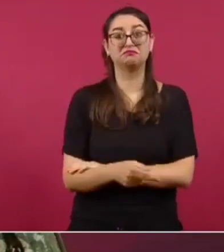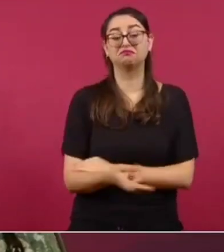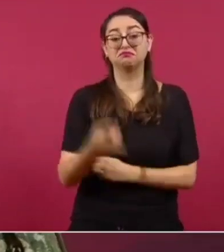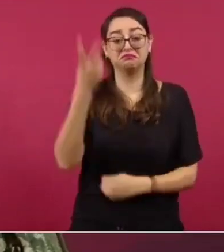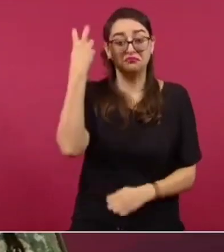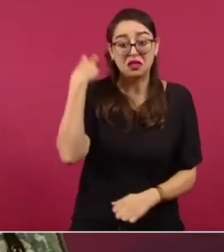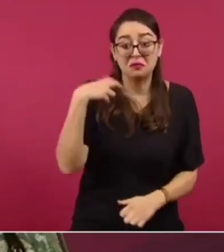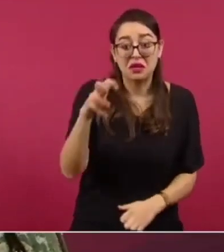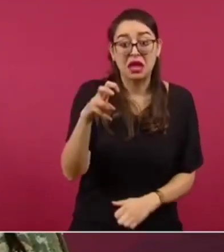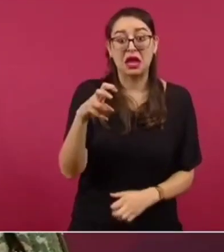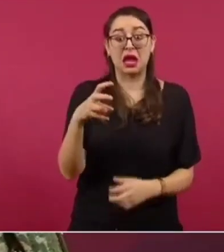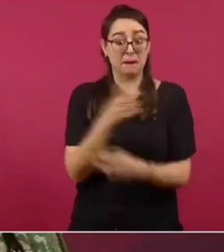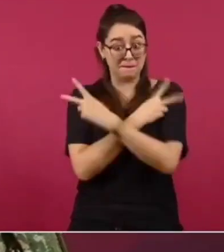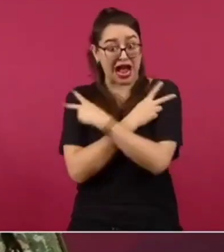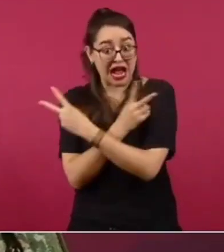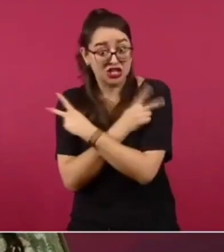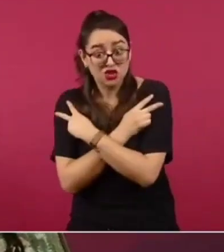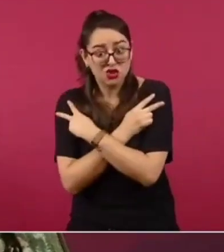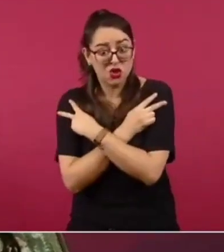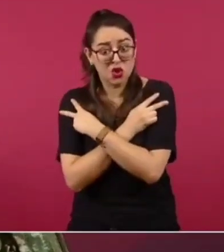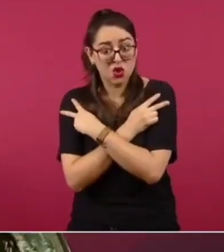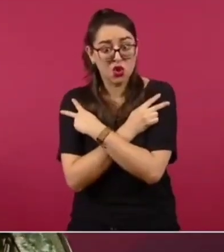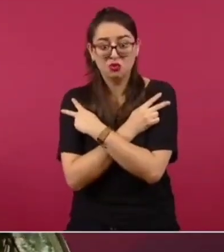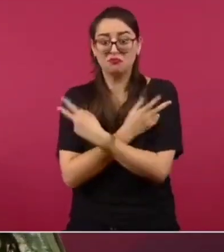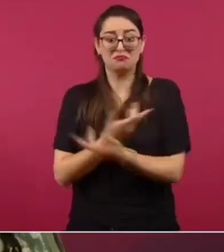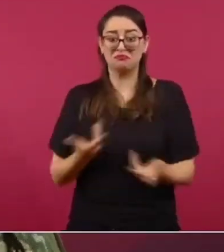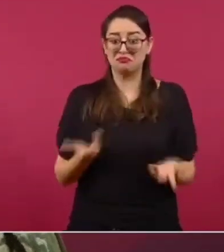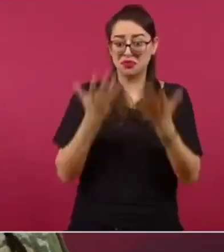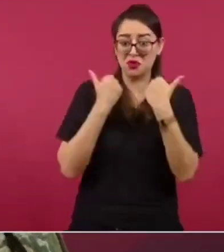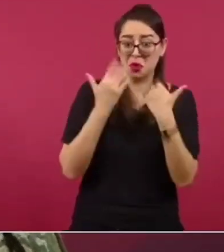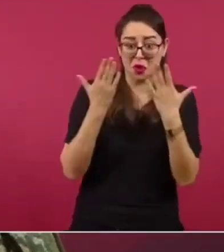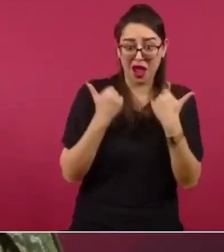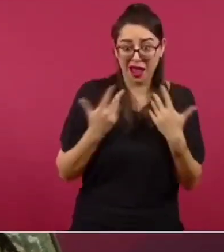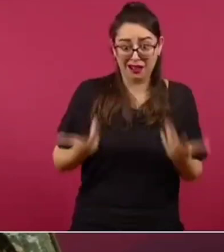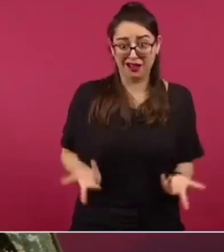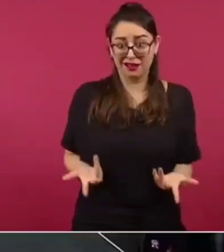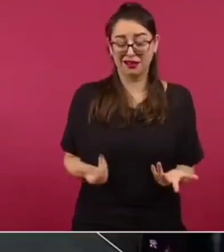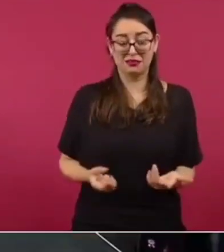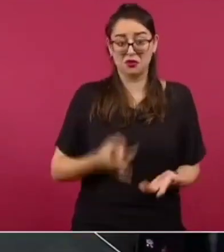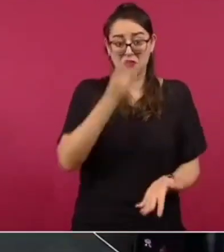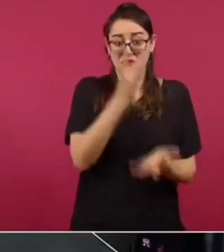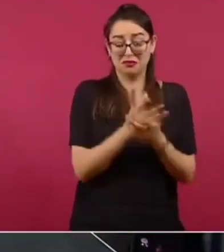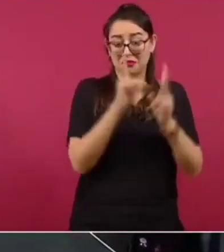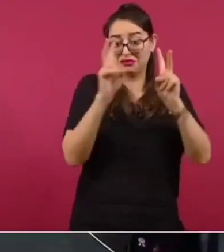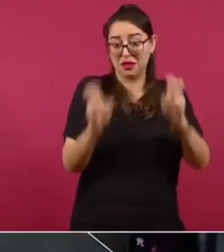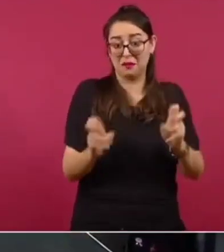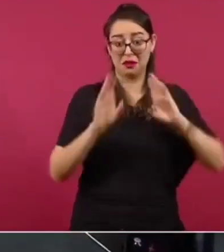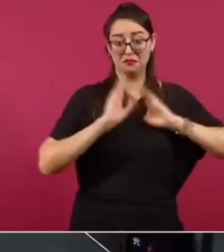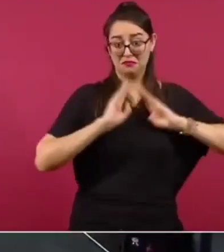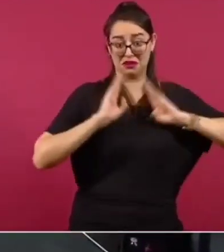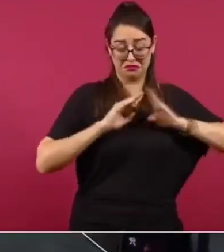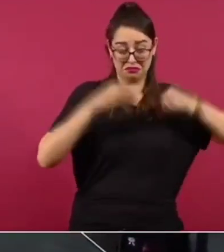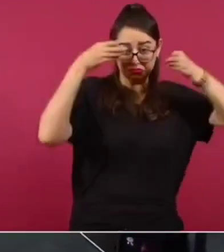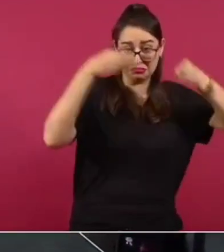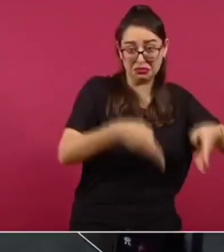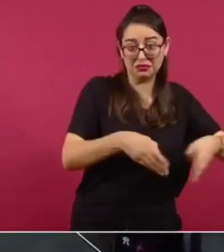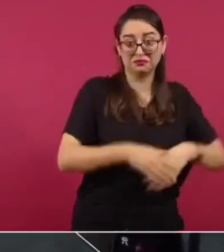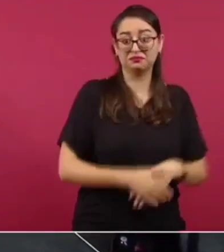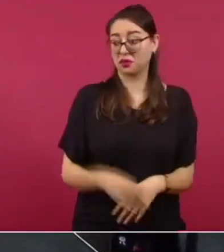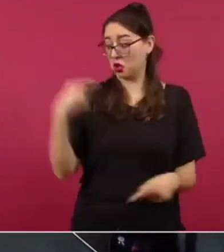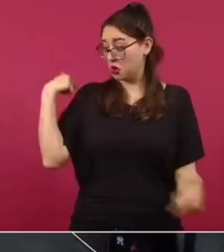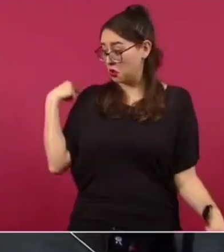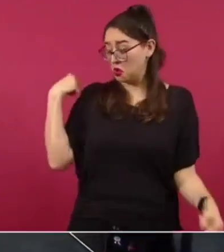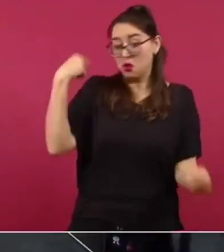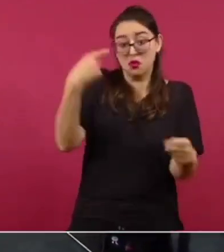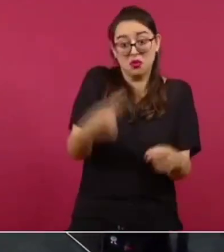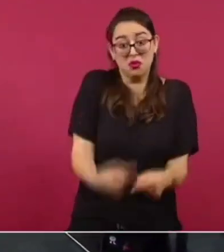vacaciones, no he salido de vacaciones y desafortunadamente no he salido de vacaciones